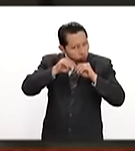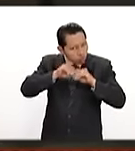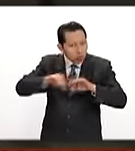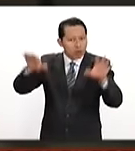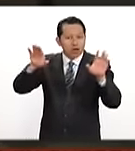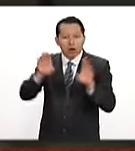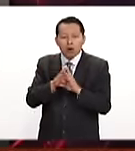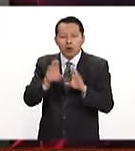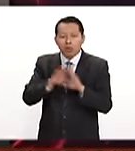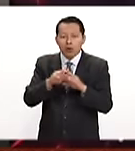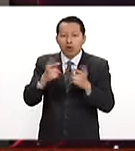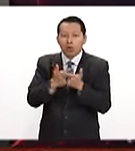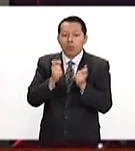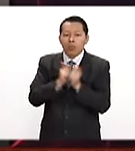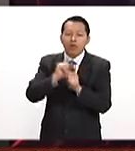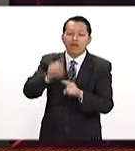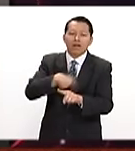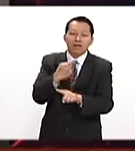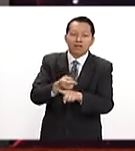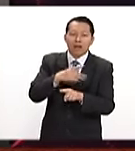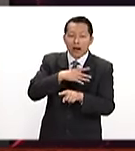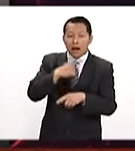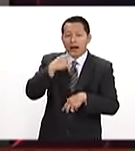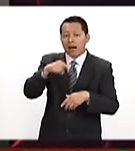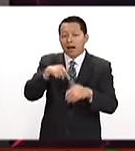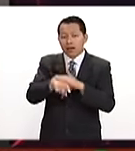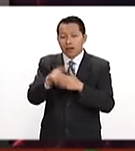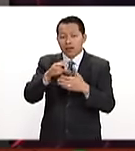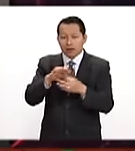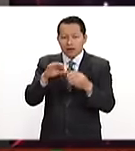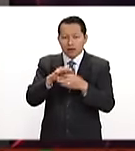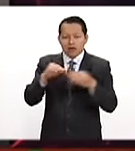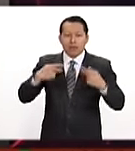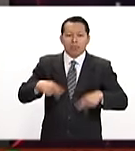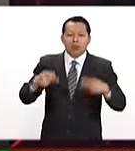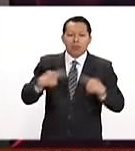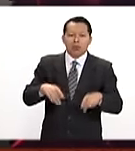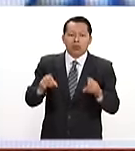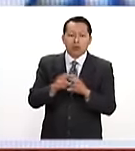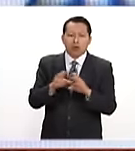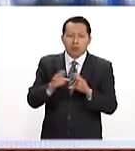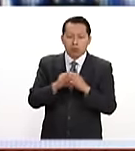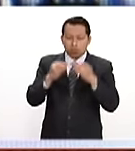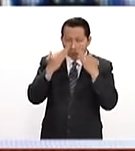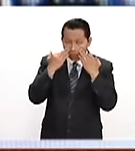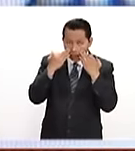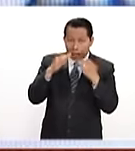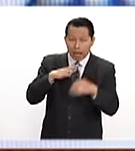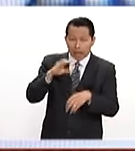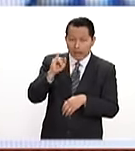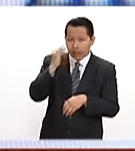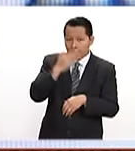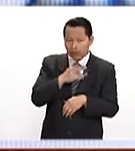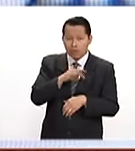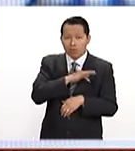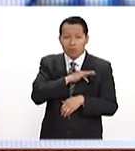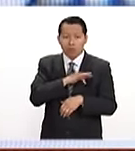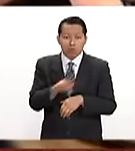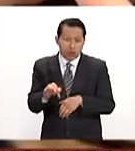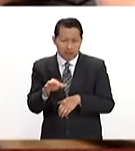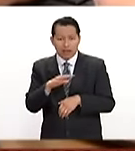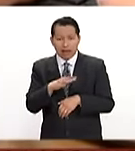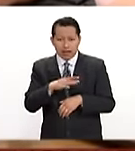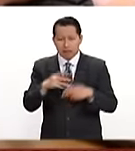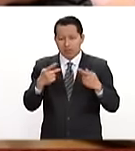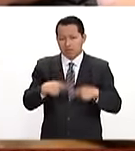violación grupal. Fue a partir de la denuncia realizada por algunas de las personas que vieron las imágenes que se pudo dar con los